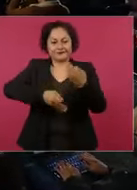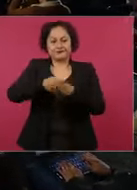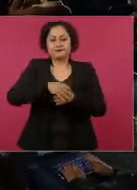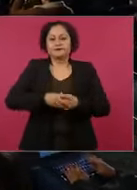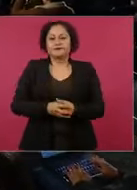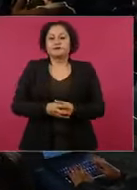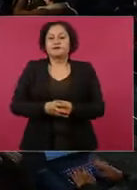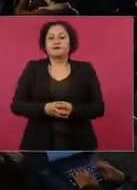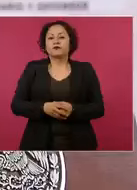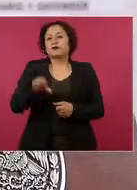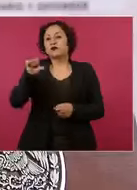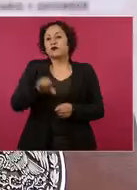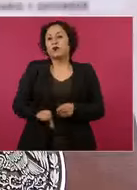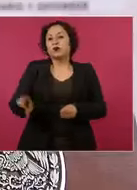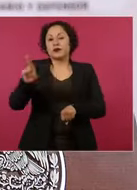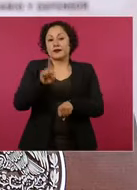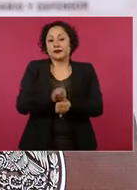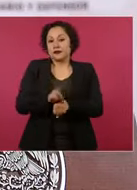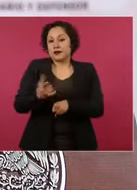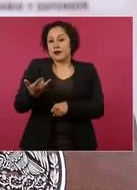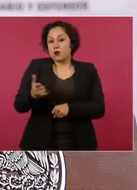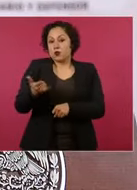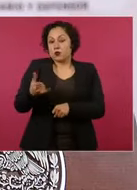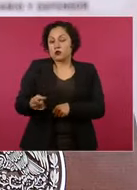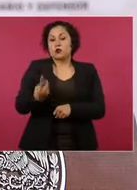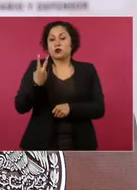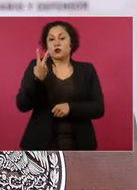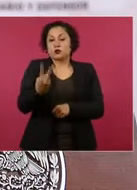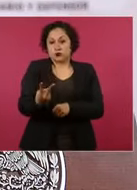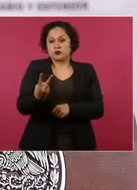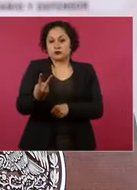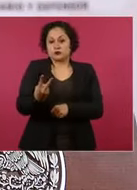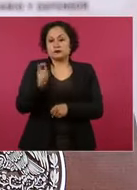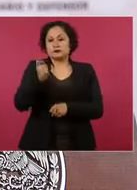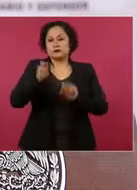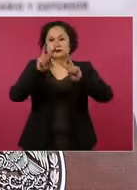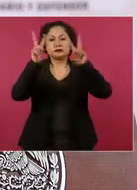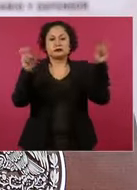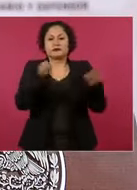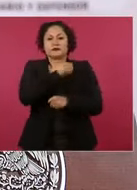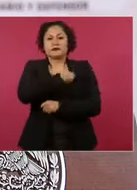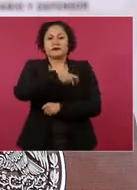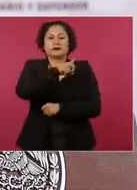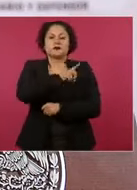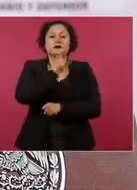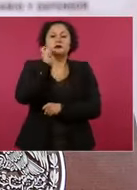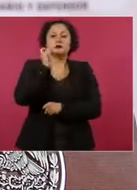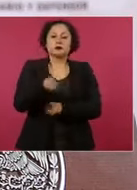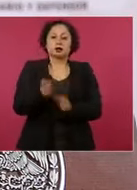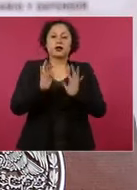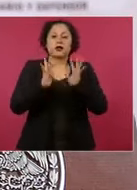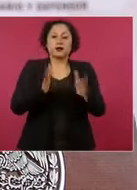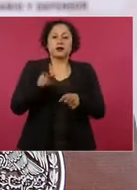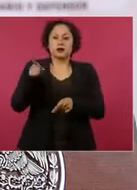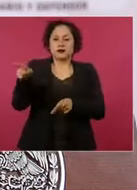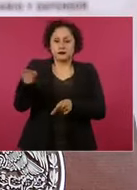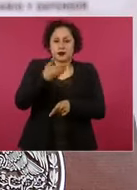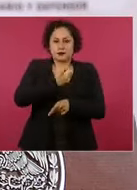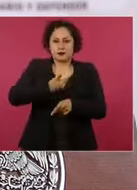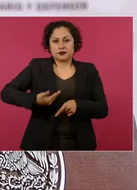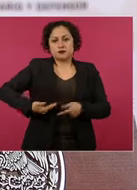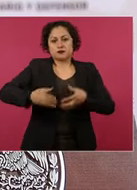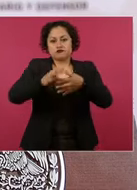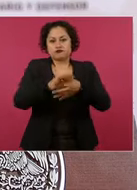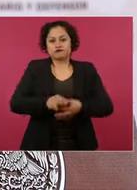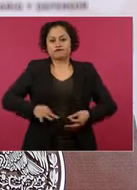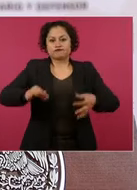Hoy, 2 de julio, en el Pulso de la Salud, pues hemos ya escuchado un marco de referencia muy completo